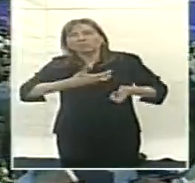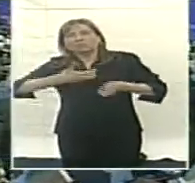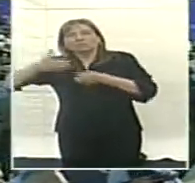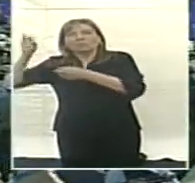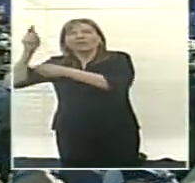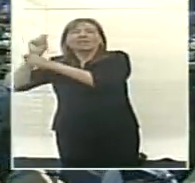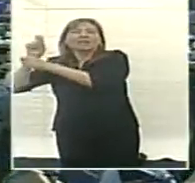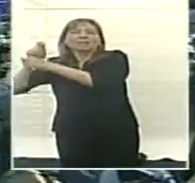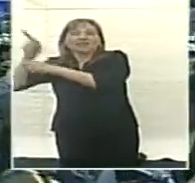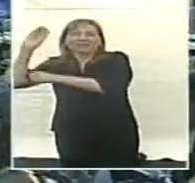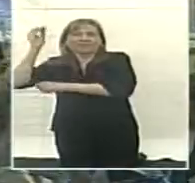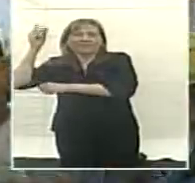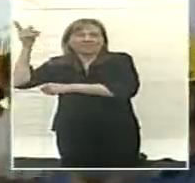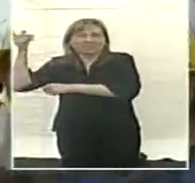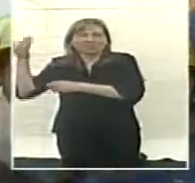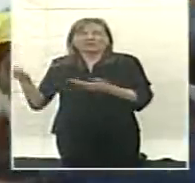increíble.